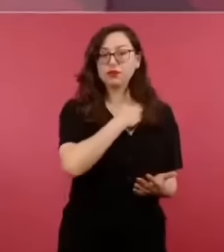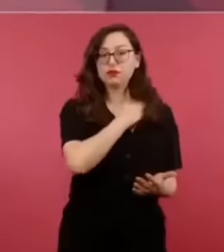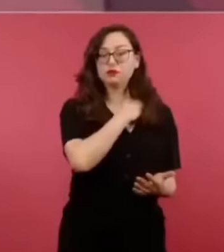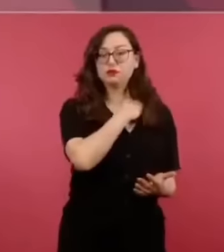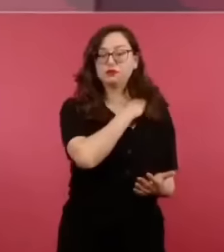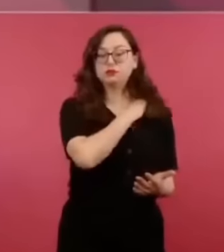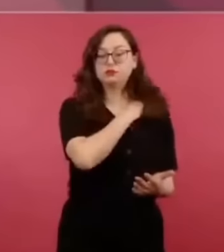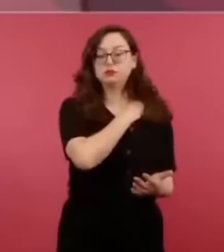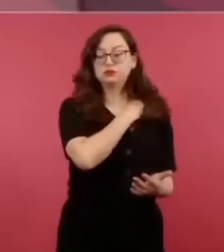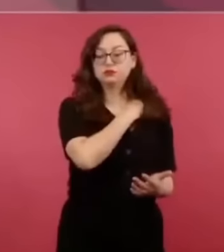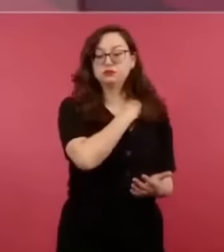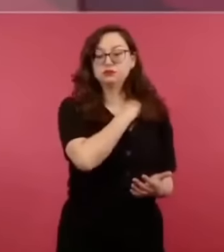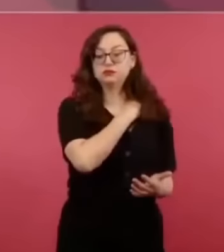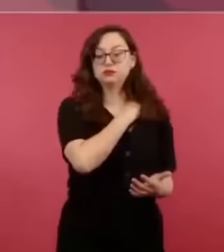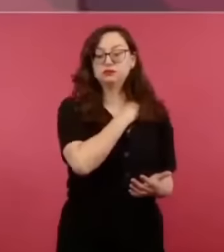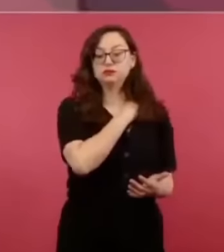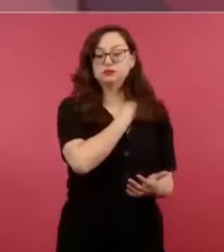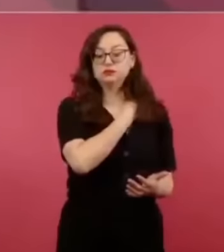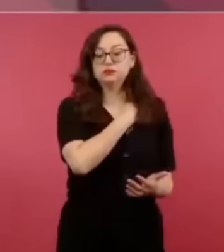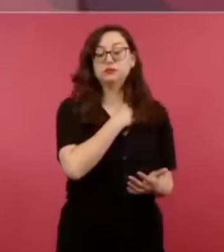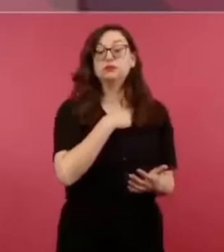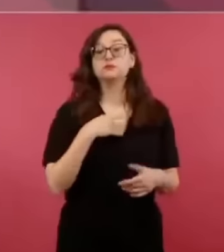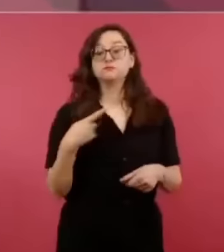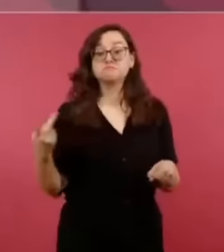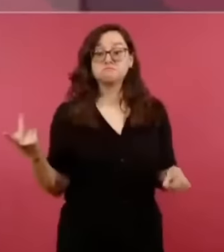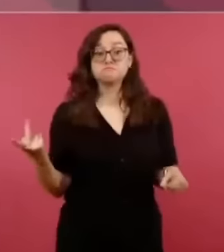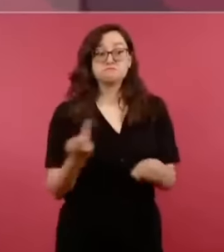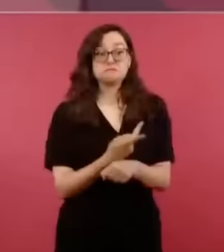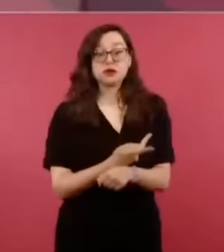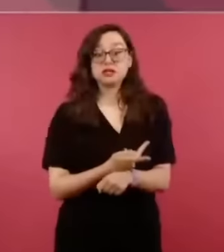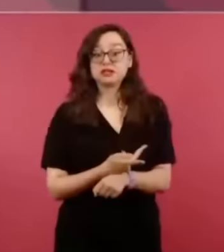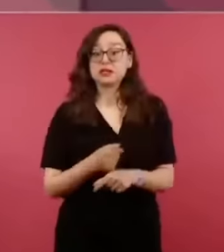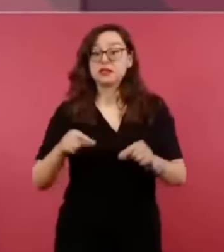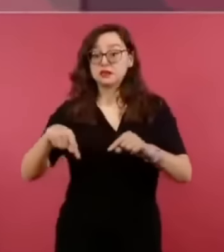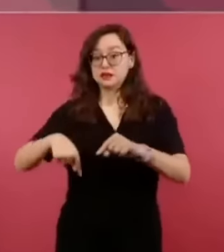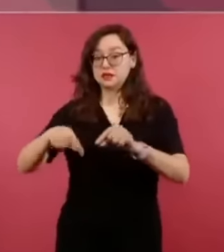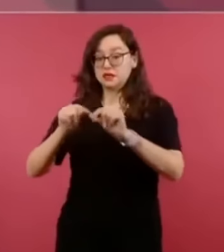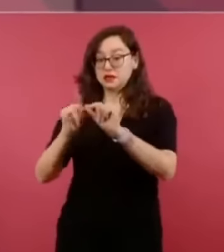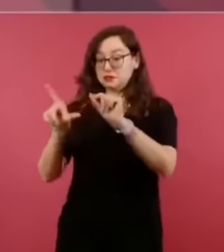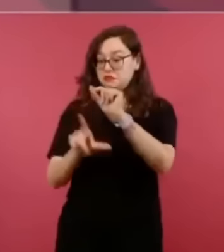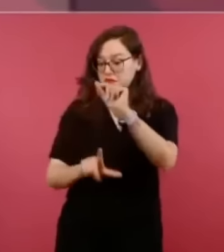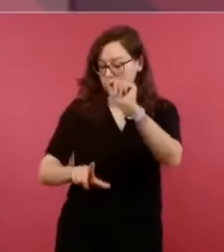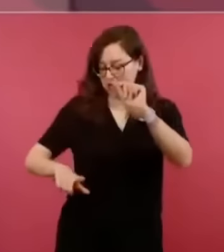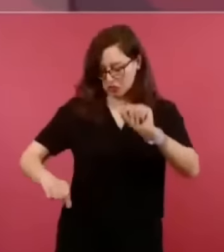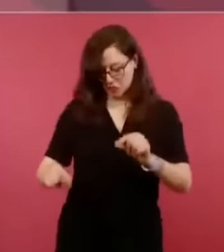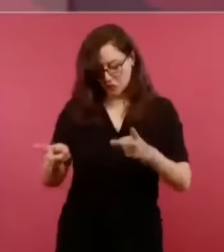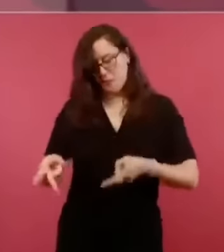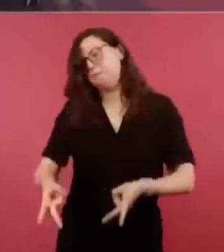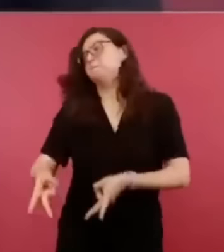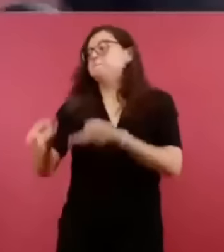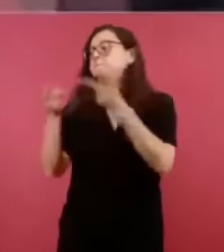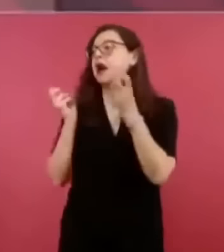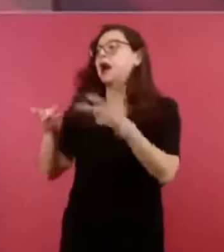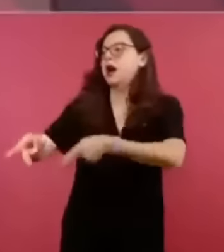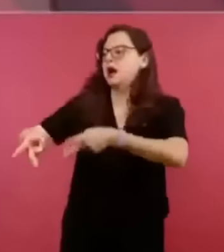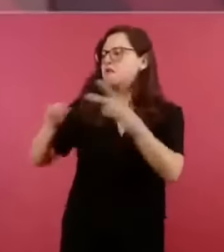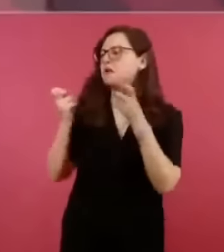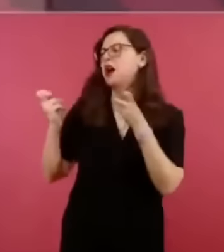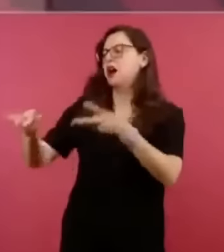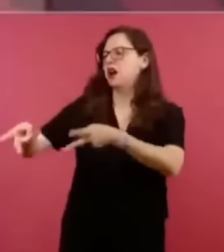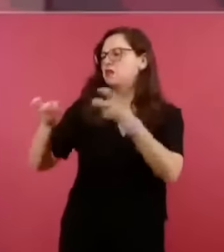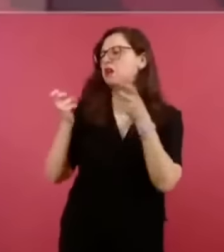saqueo más grande que se haya registrado en la historia de México se necesitaba